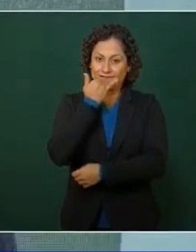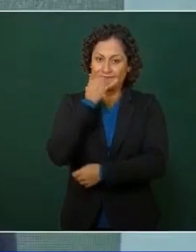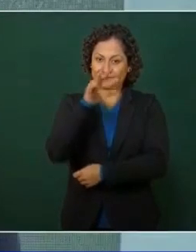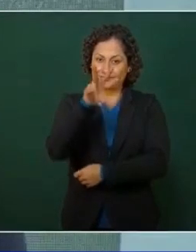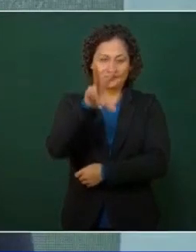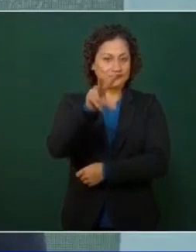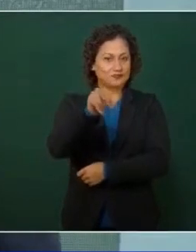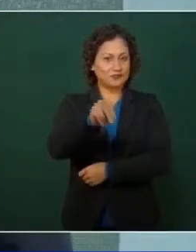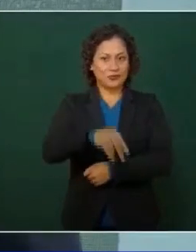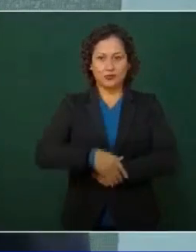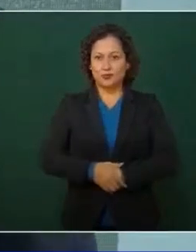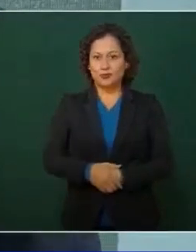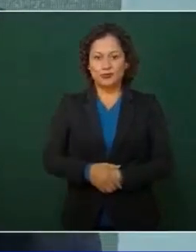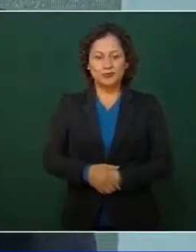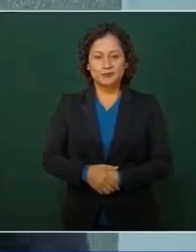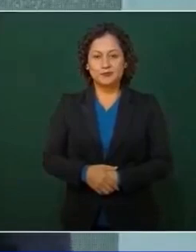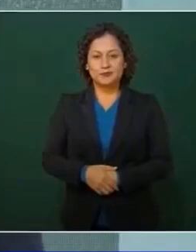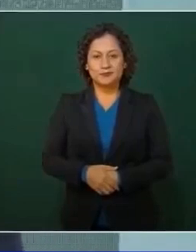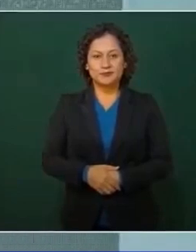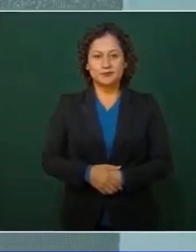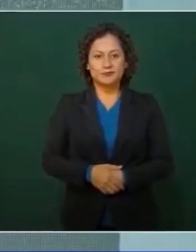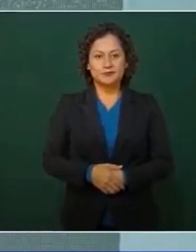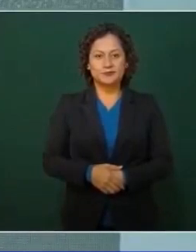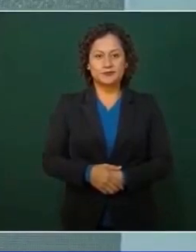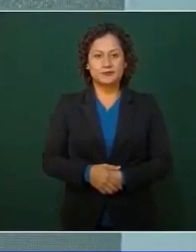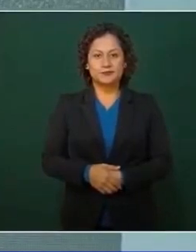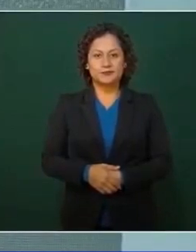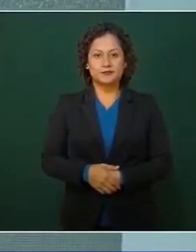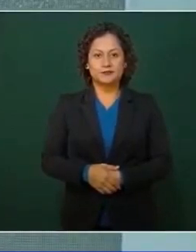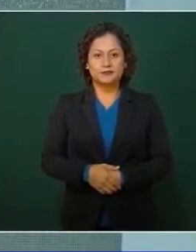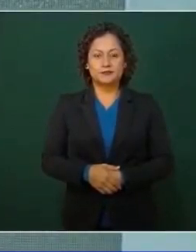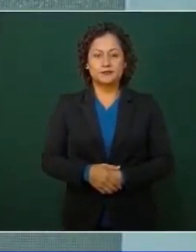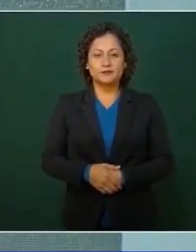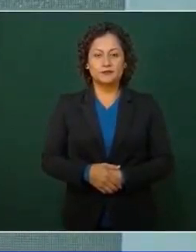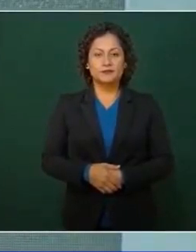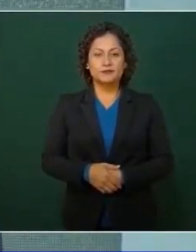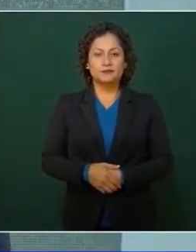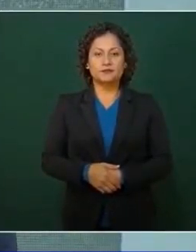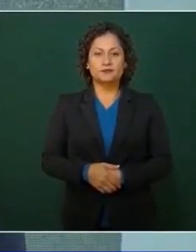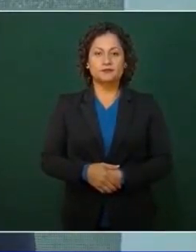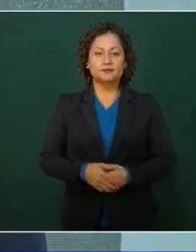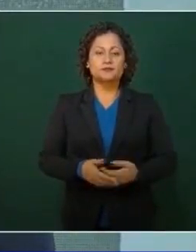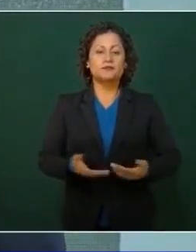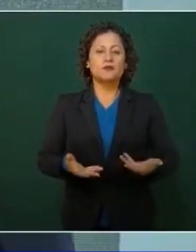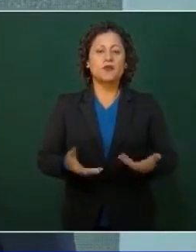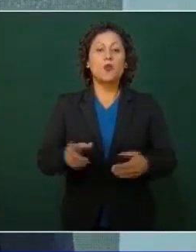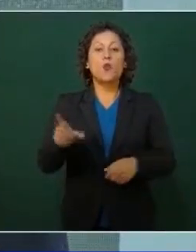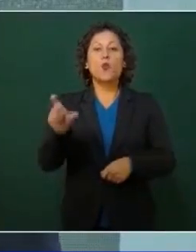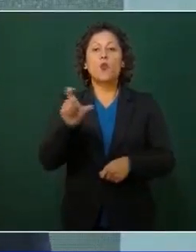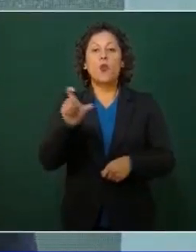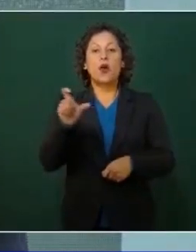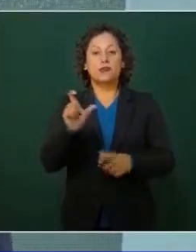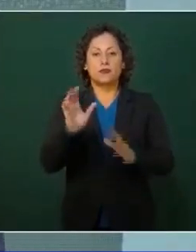no, no, no, o sea, a la hora de las definiciones